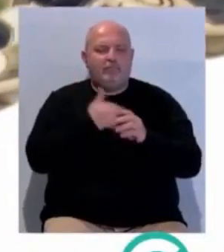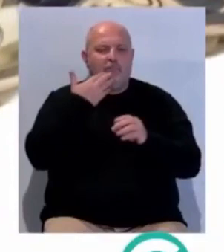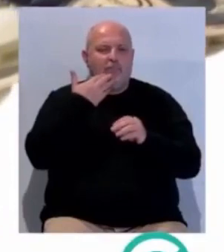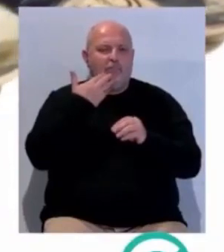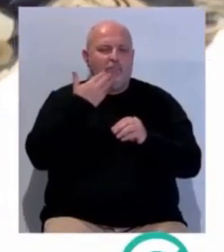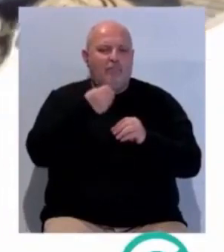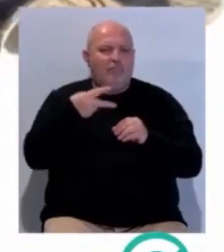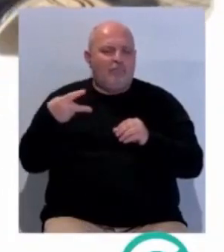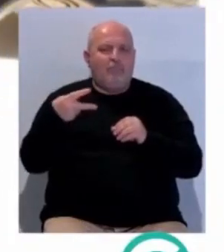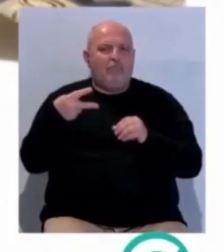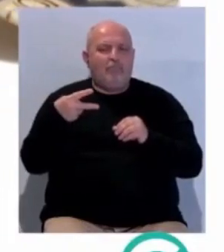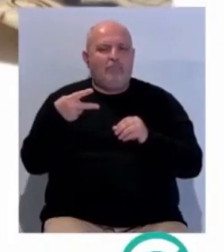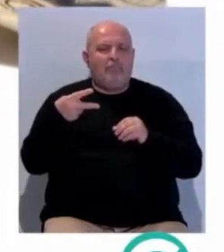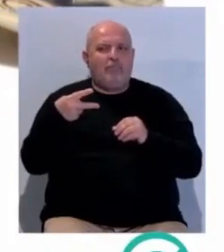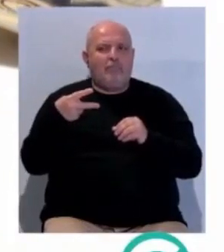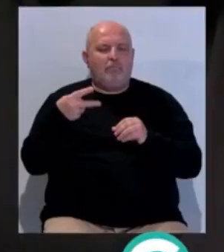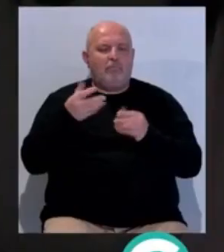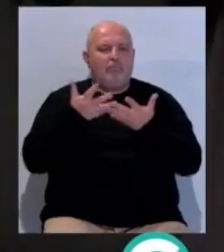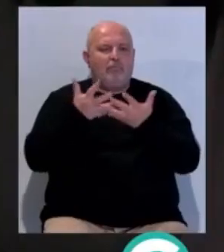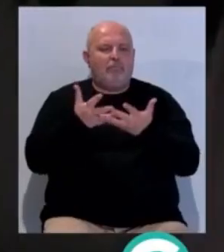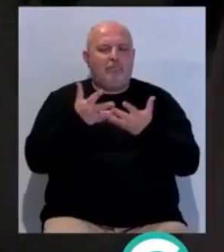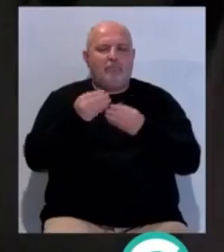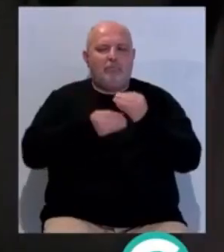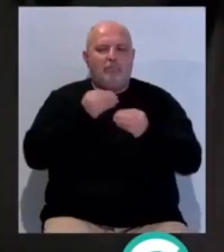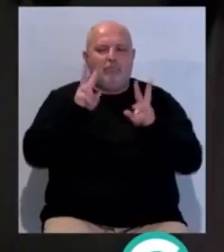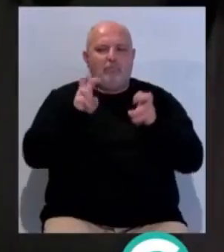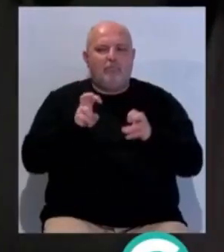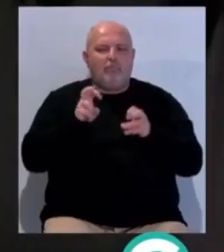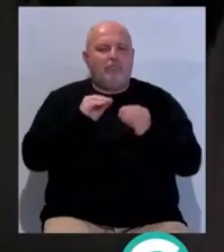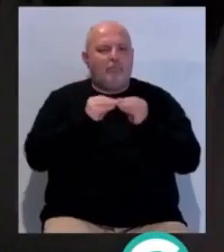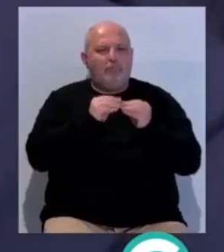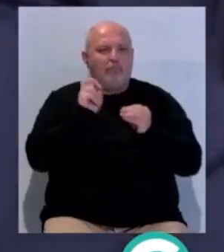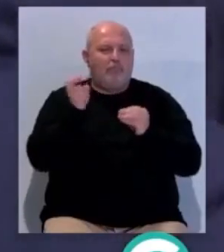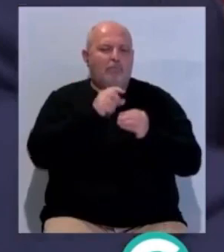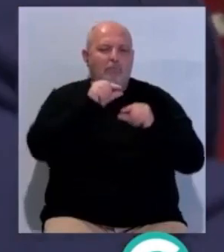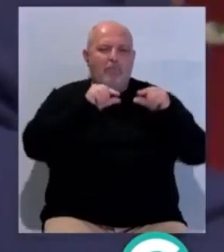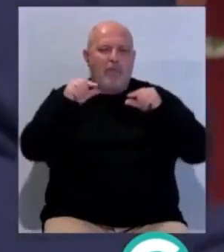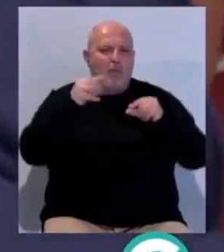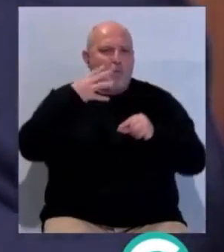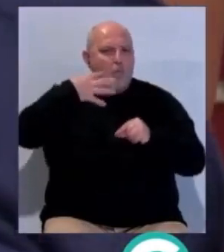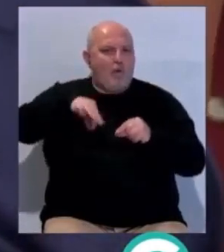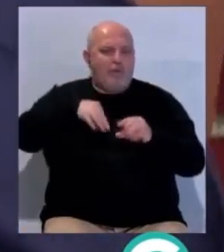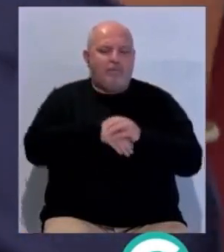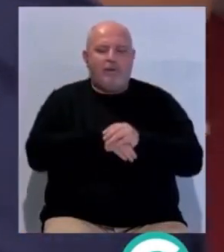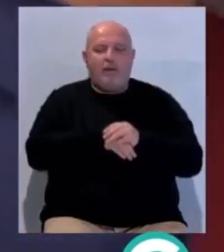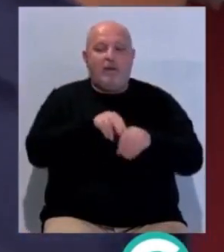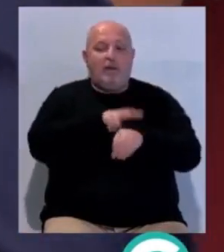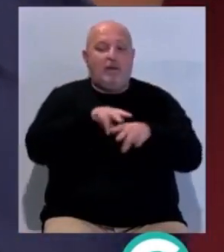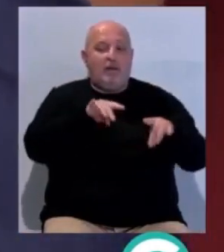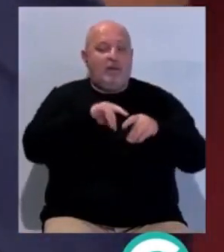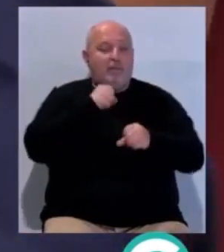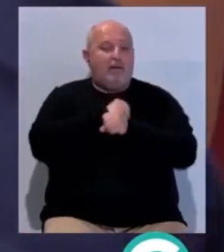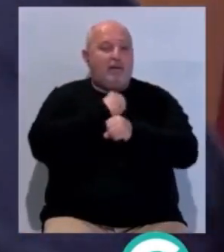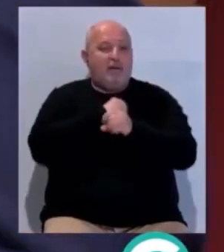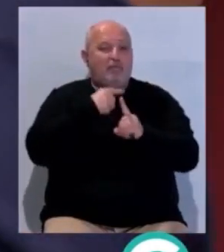resultado se ofrece que sean elementos y piezas únicas. La Delegación Territorial